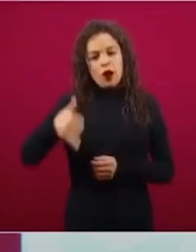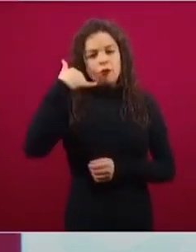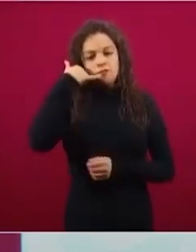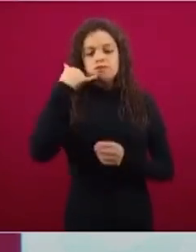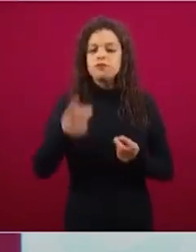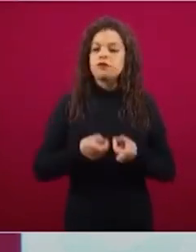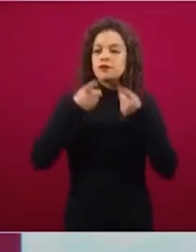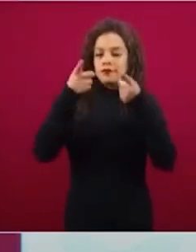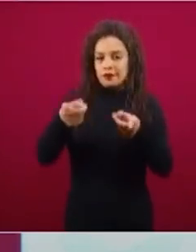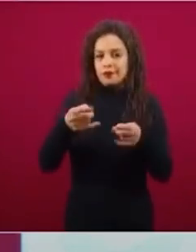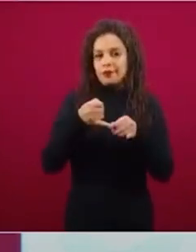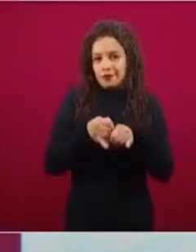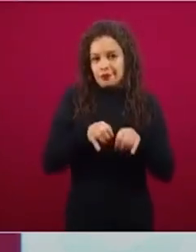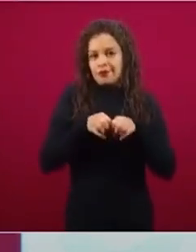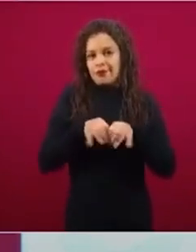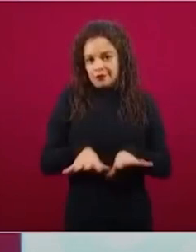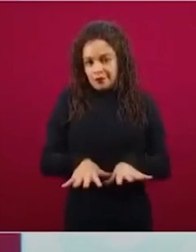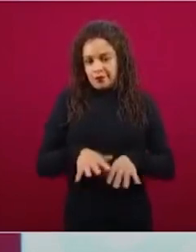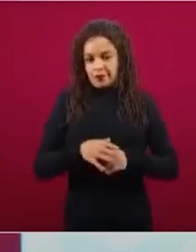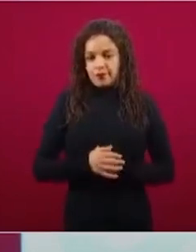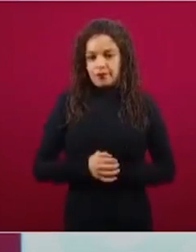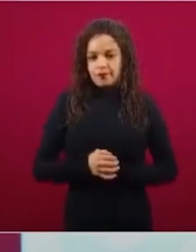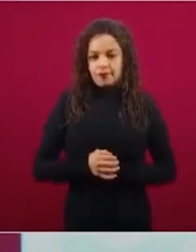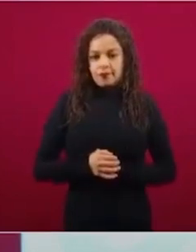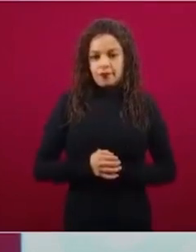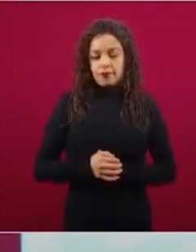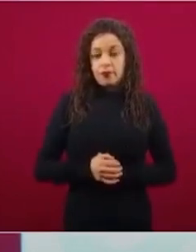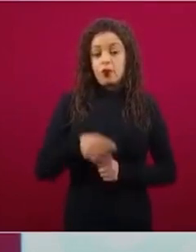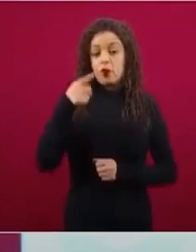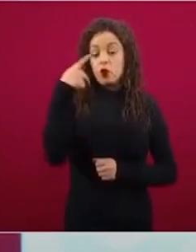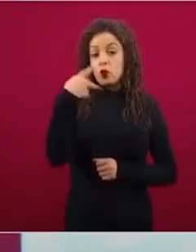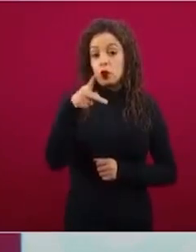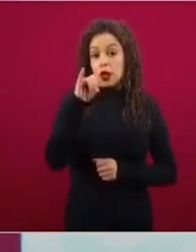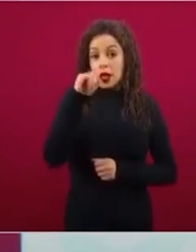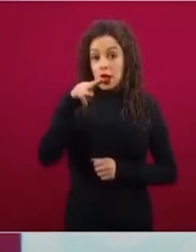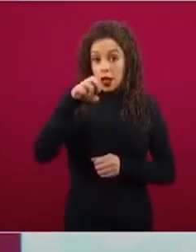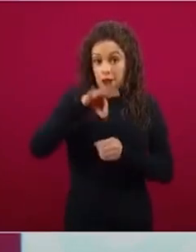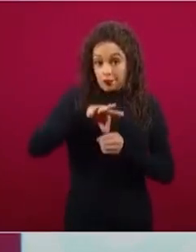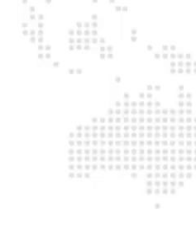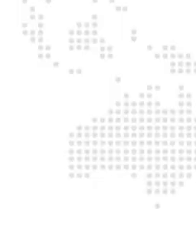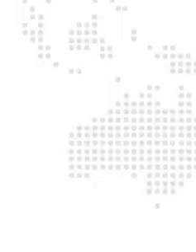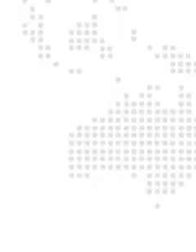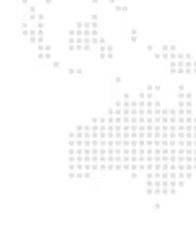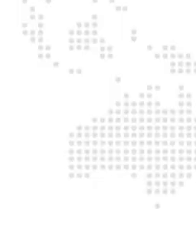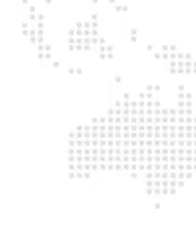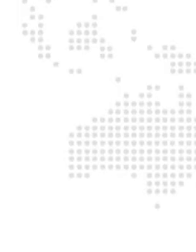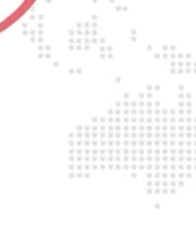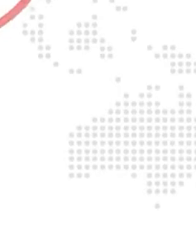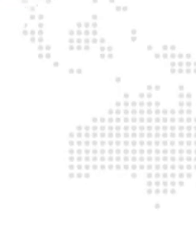información. Solamente la foto del INE por frente y la foto del negocio.